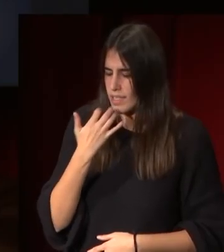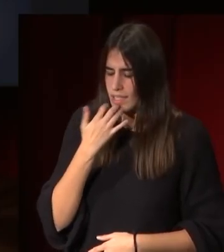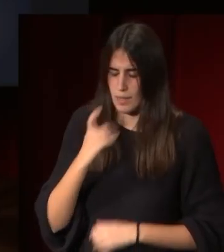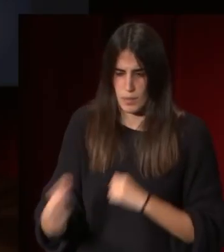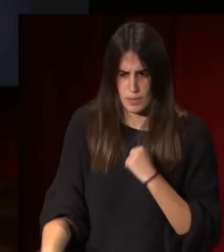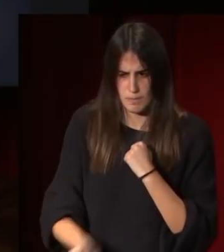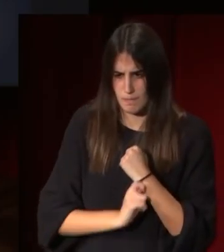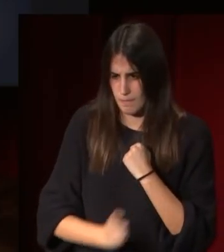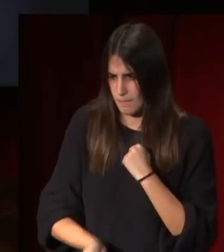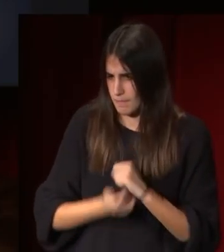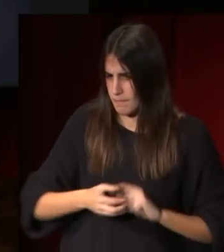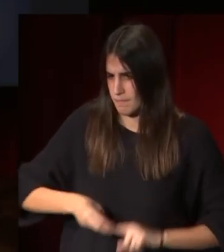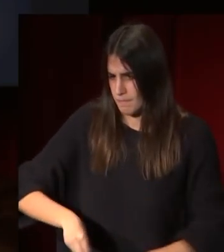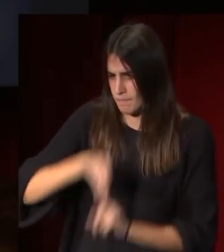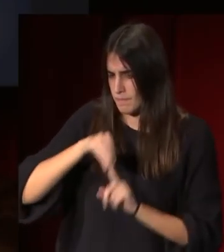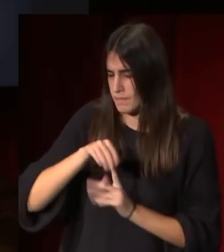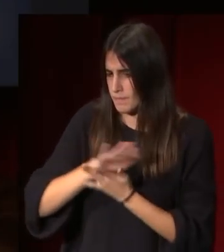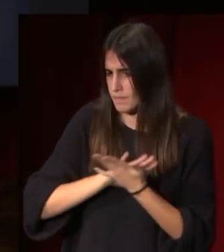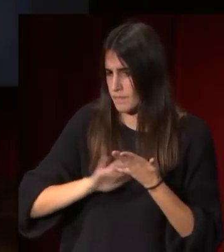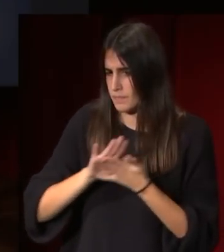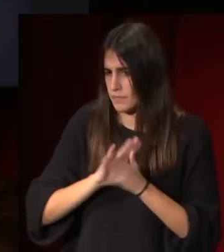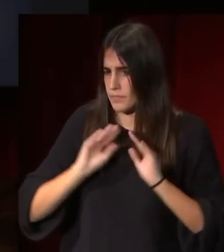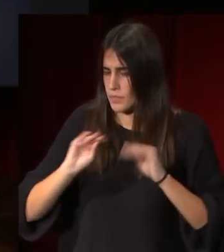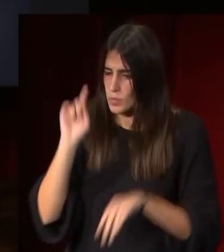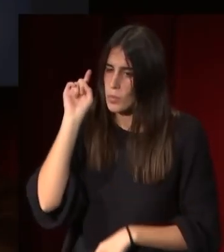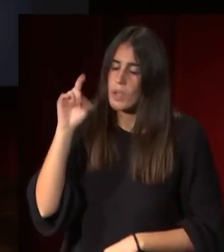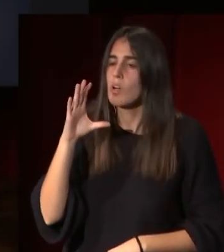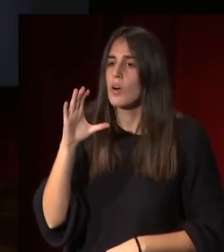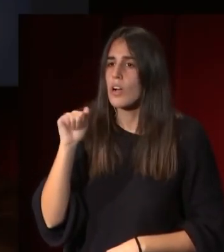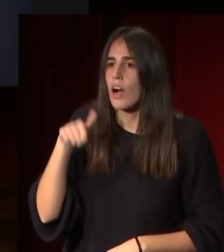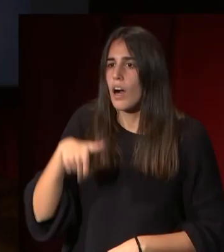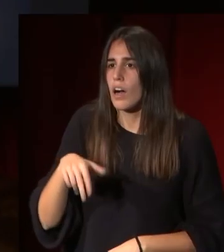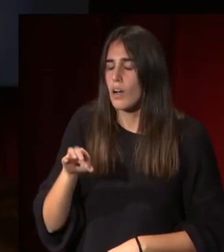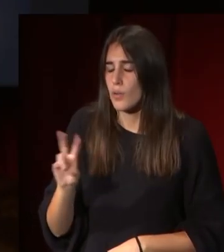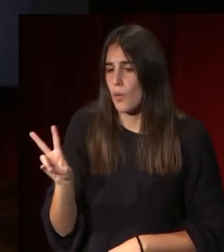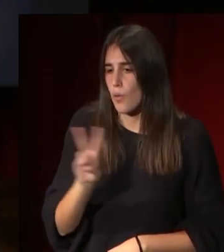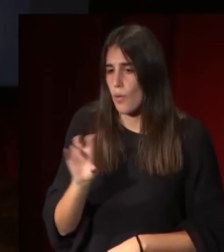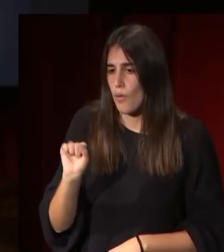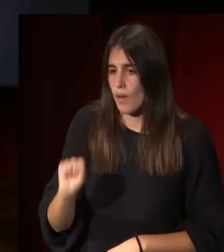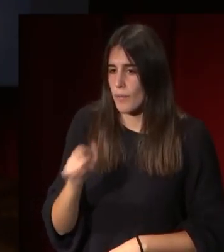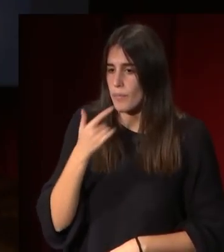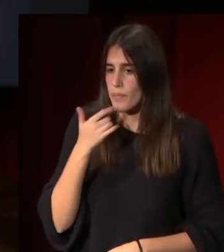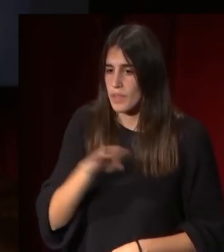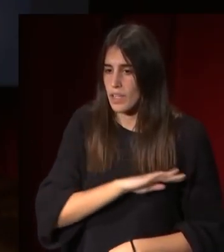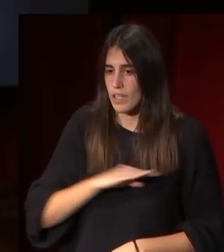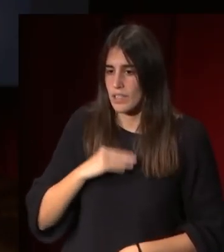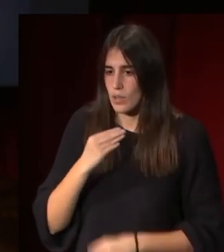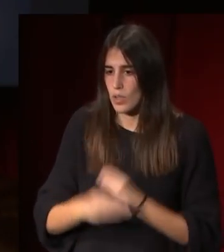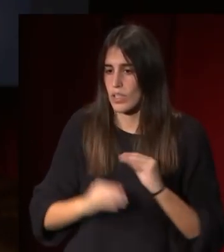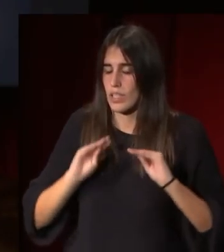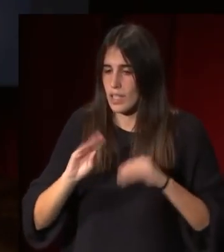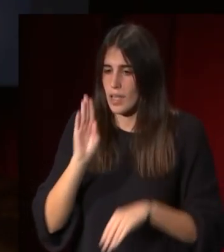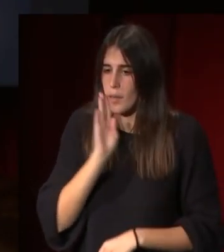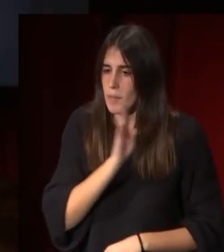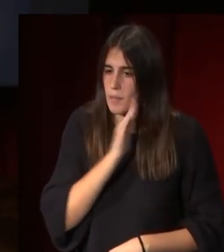clave que vuelve a ser un ejemplo de su maestro Antonio Canova que es el retrato que Canova hace de la madre de Napoleón de Leticia